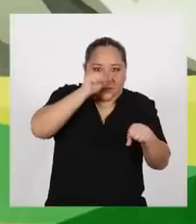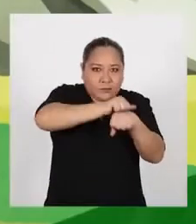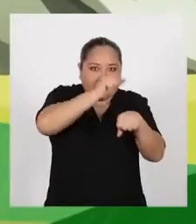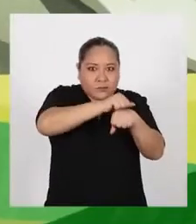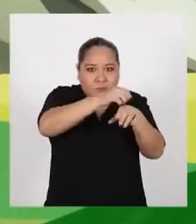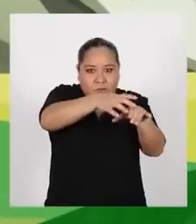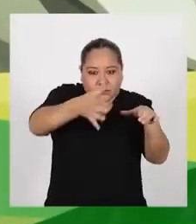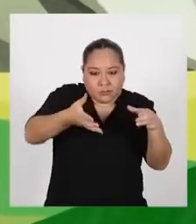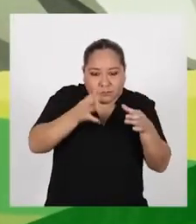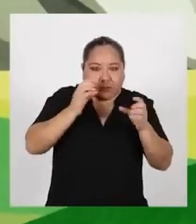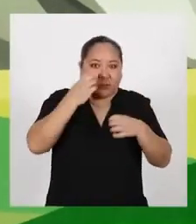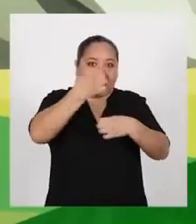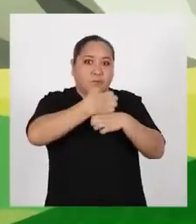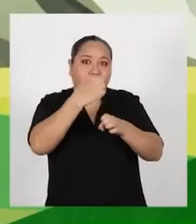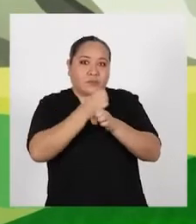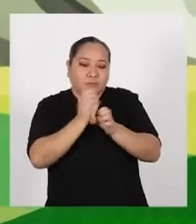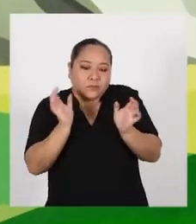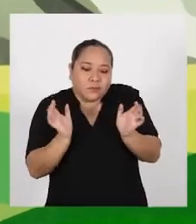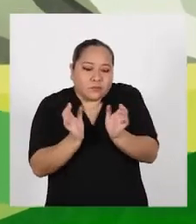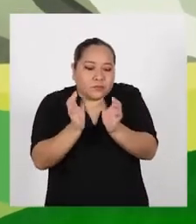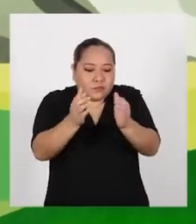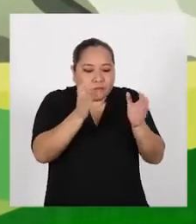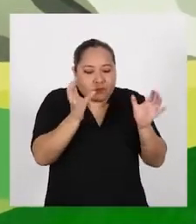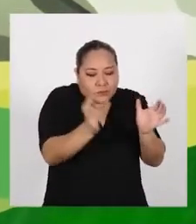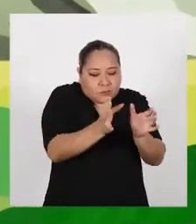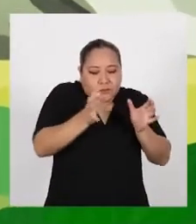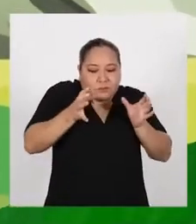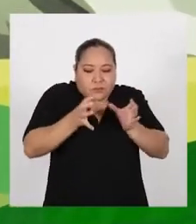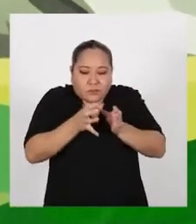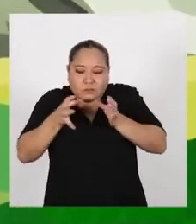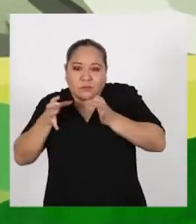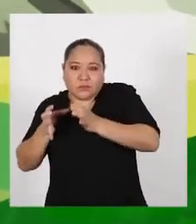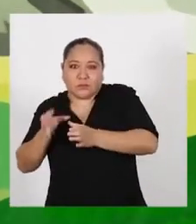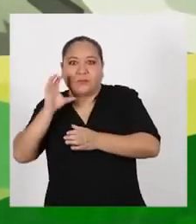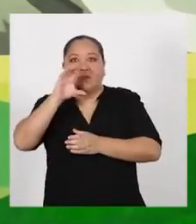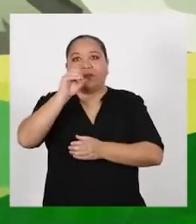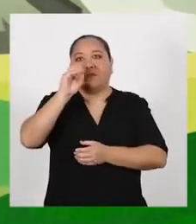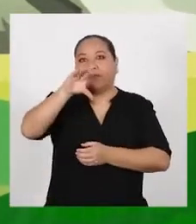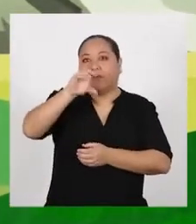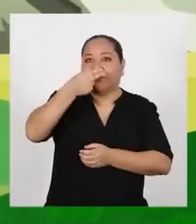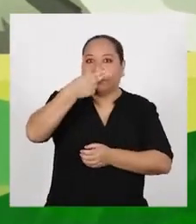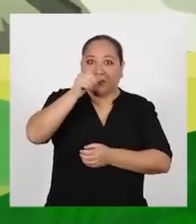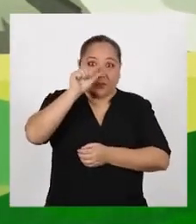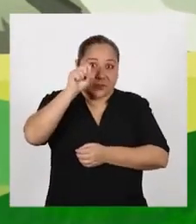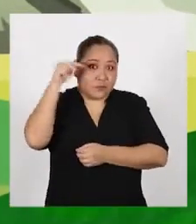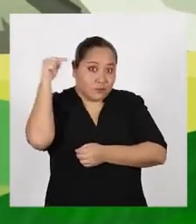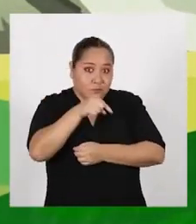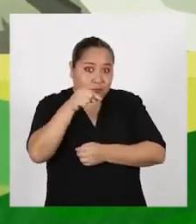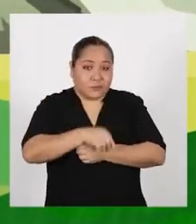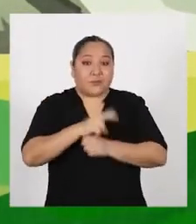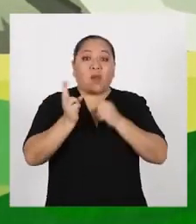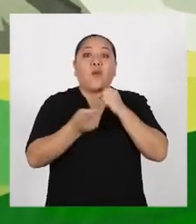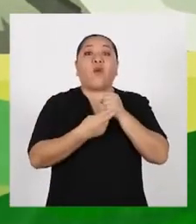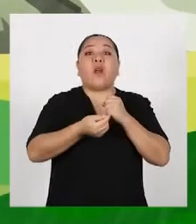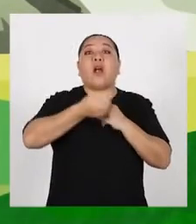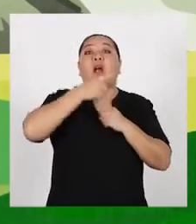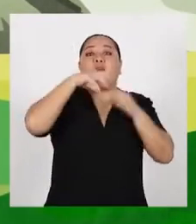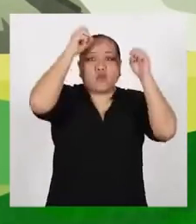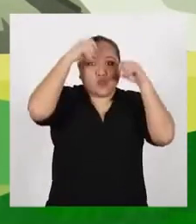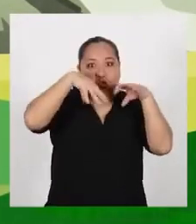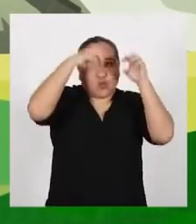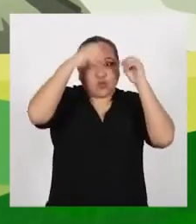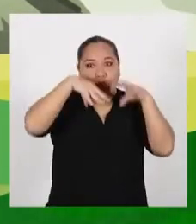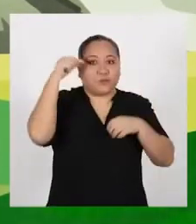y piedras para crear una pequeña cadena de cochas Donde almacenan el agua de